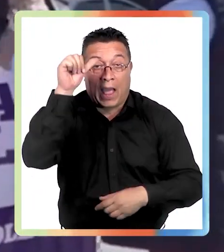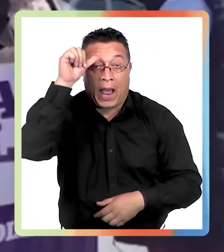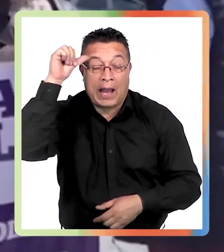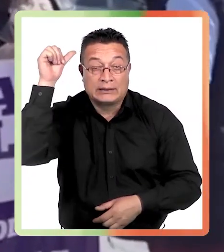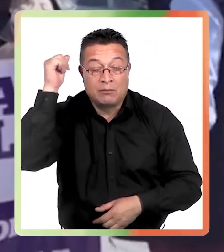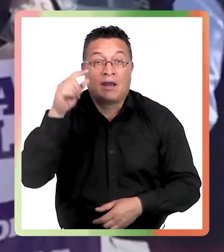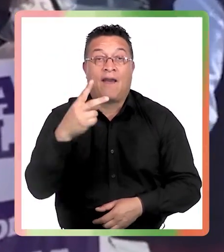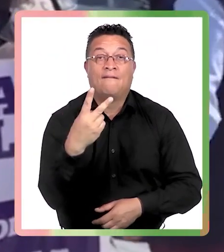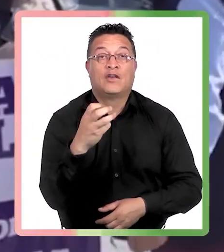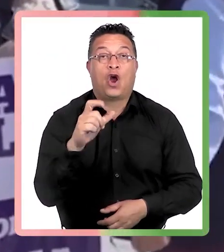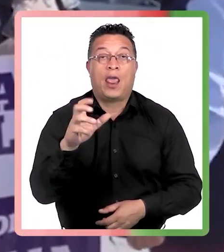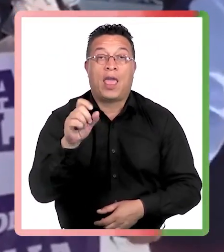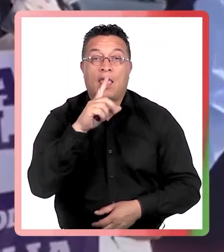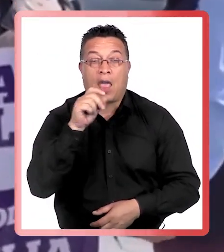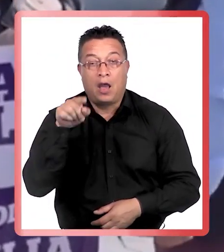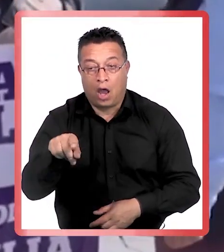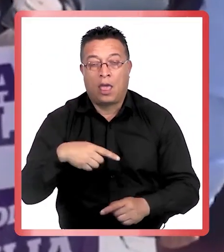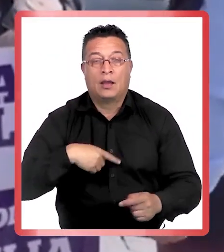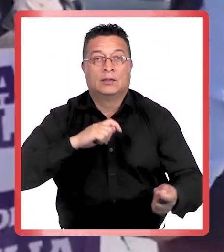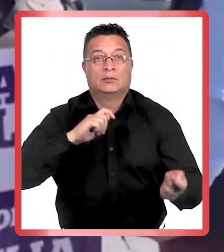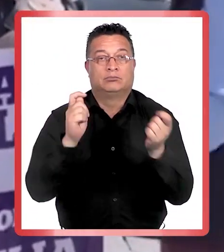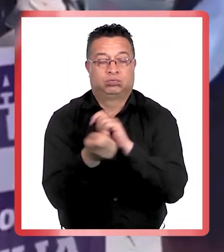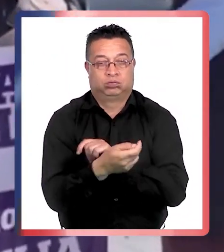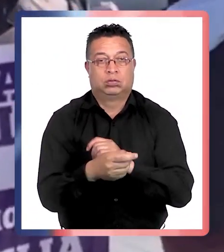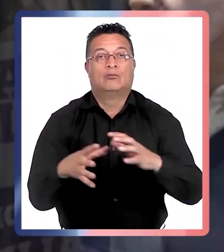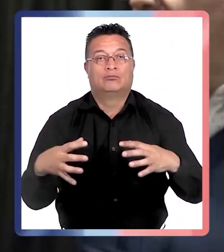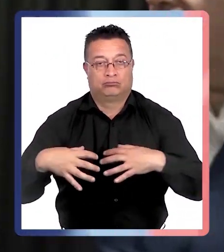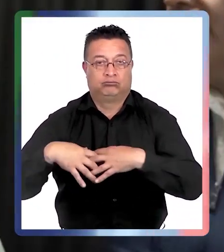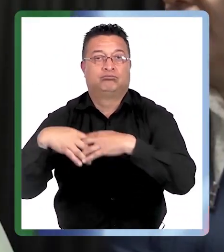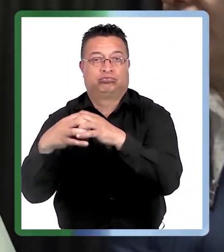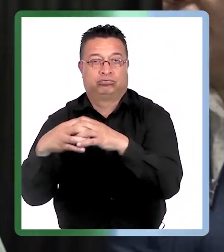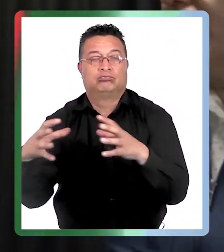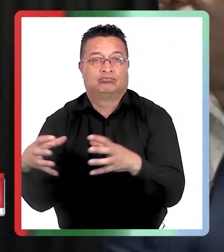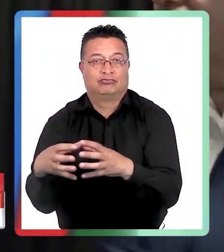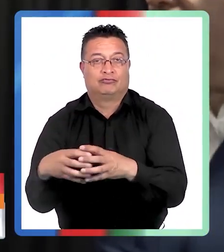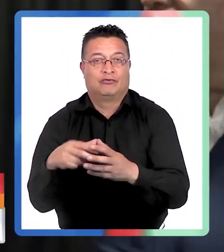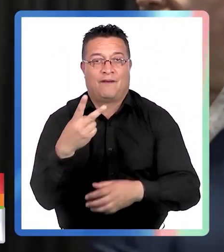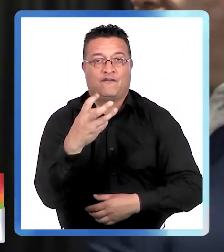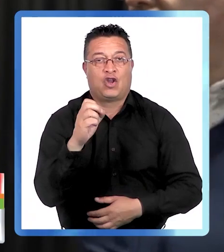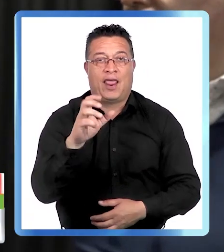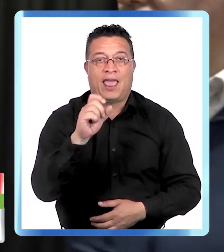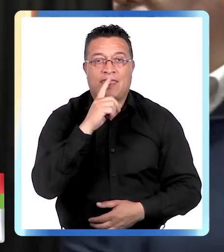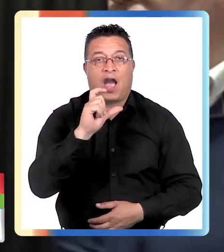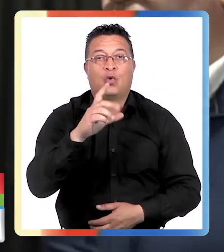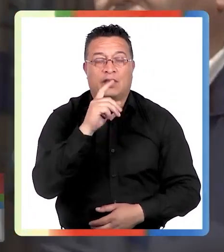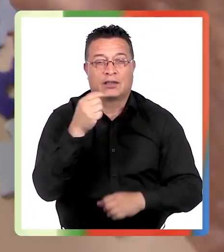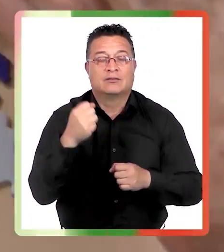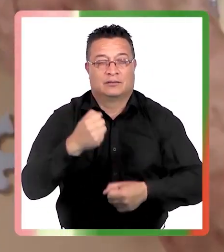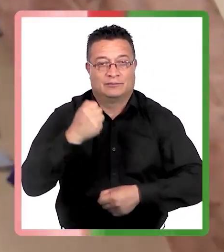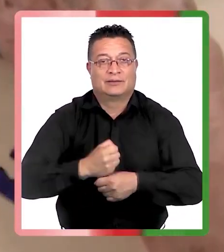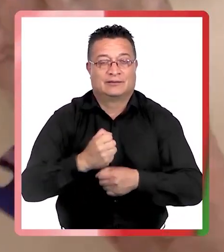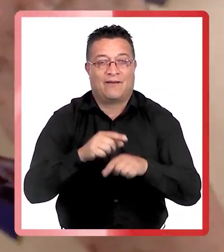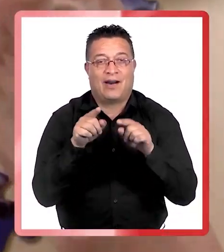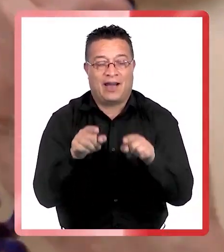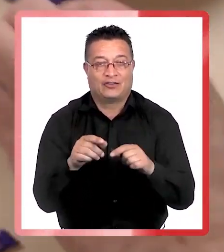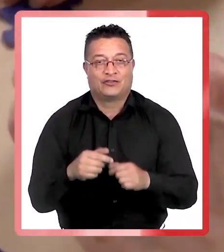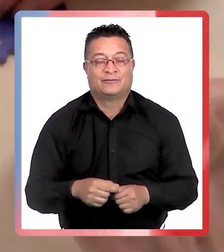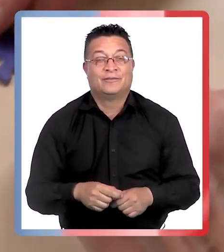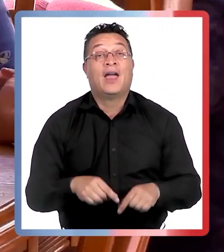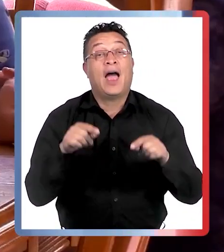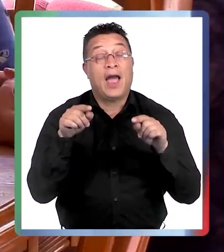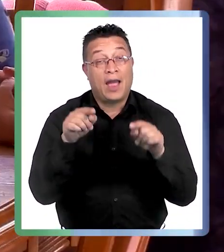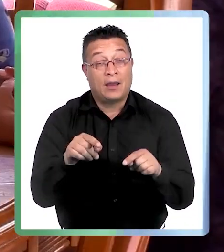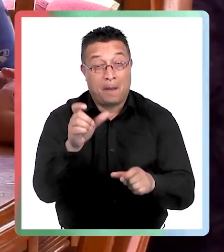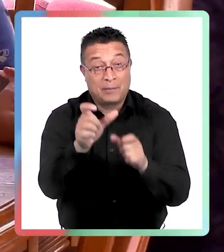señora Violeta Gutiérrez, que se transformó después en una corporación Violeta Gutiérrez, que trabajaron ellos mucho por sacar adelante esto. Las personas que